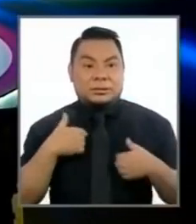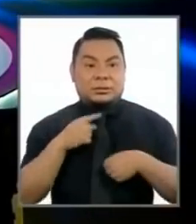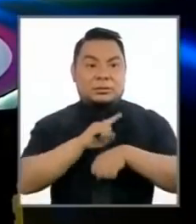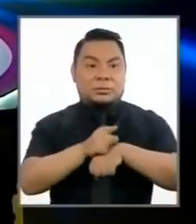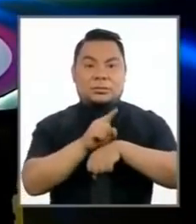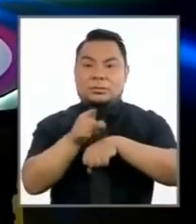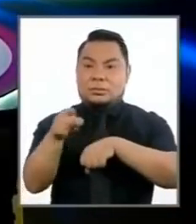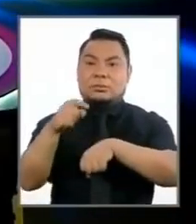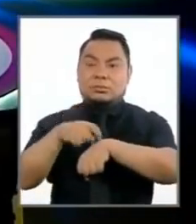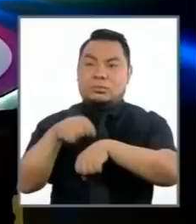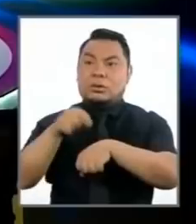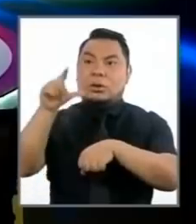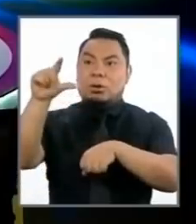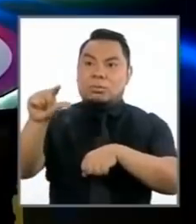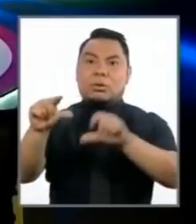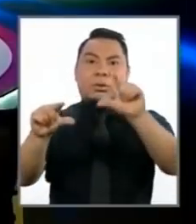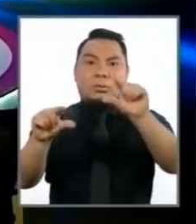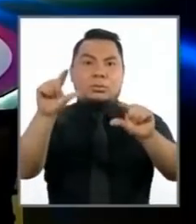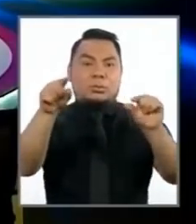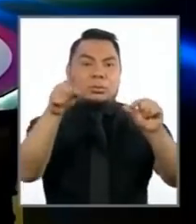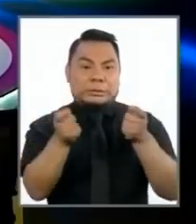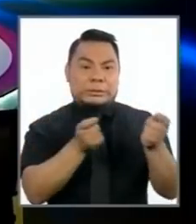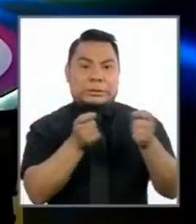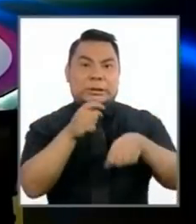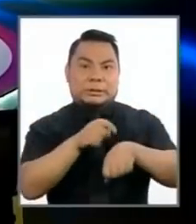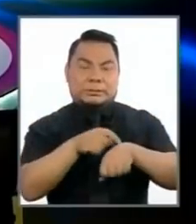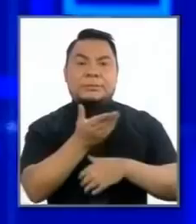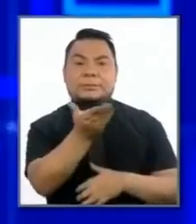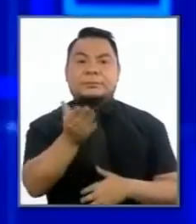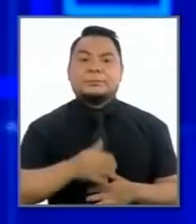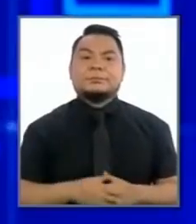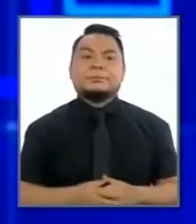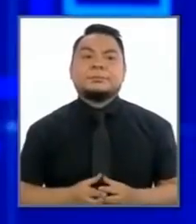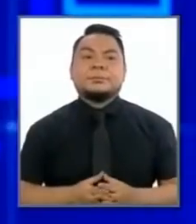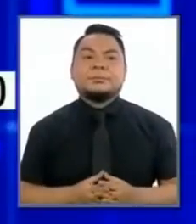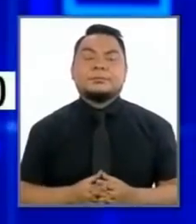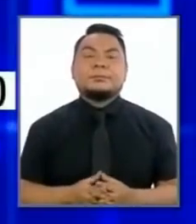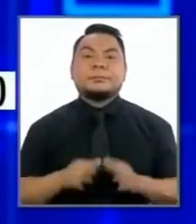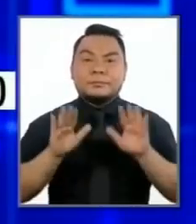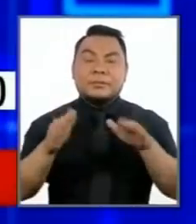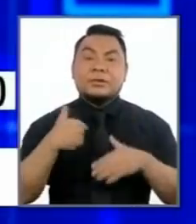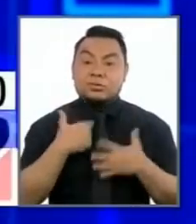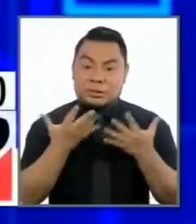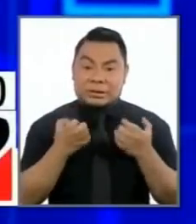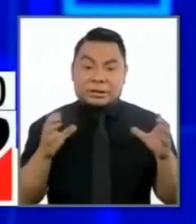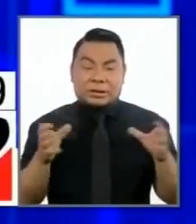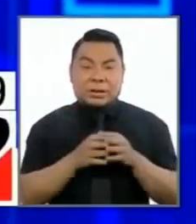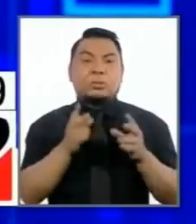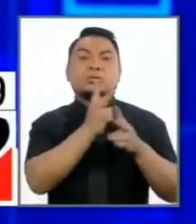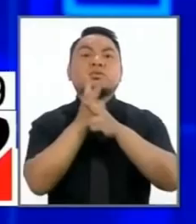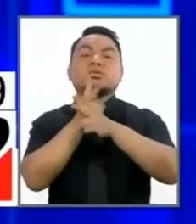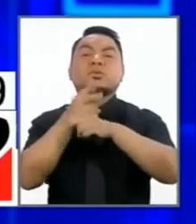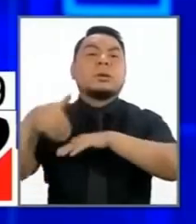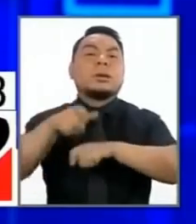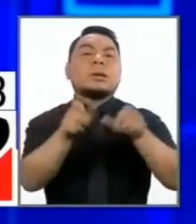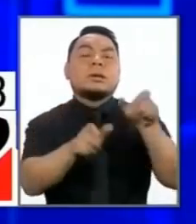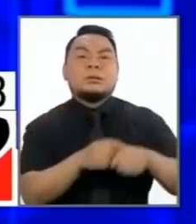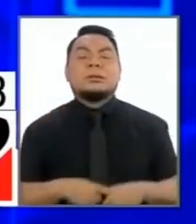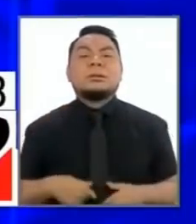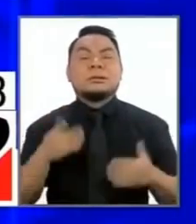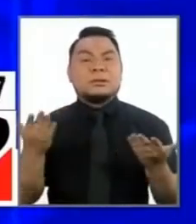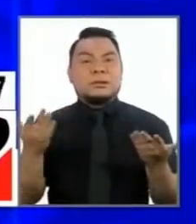ahí una buena bolsa de minutos lo digo para que lo tengan en cuenta señor Lescano fíjese nosotros queremos una seguridad ciudadana no